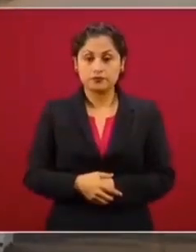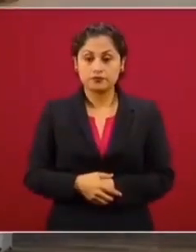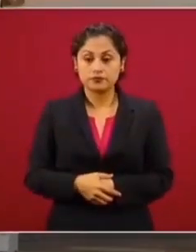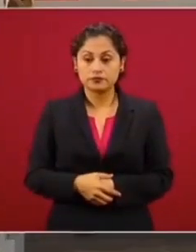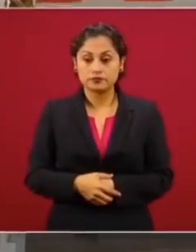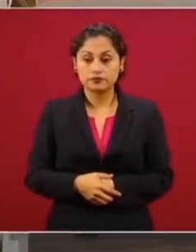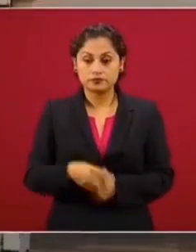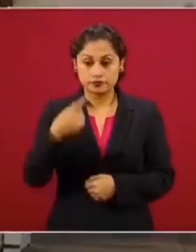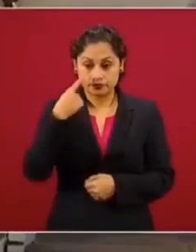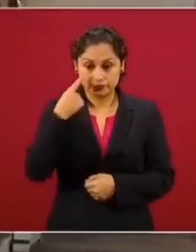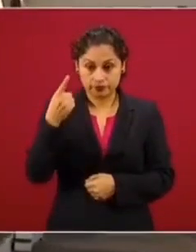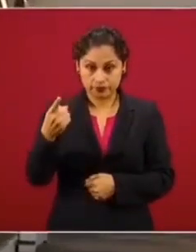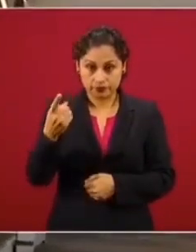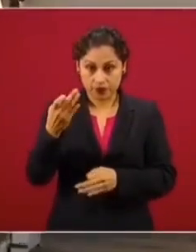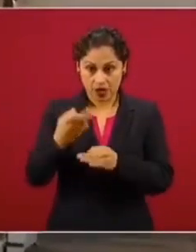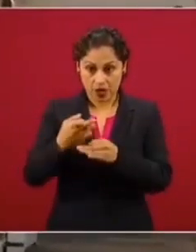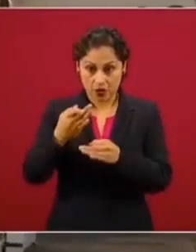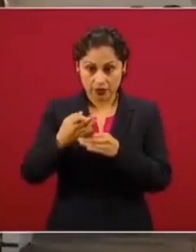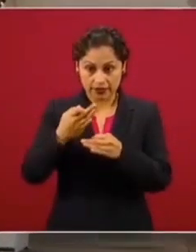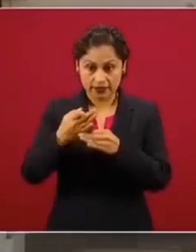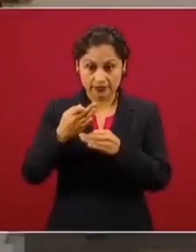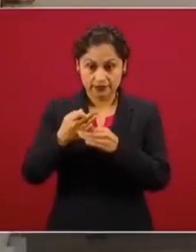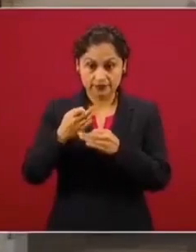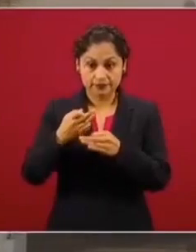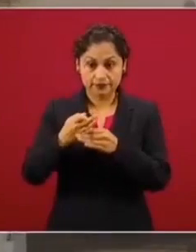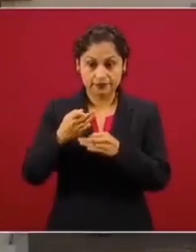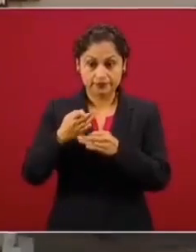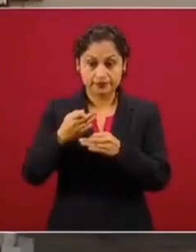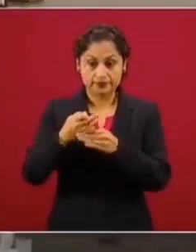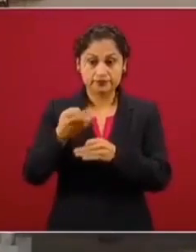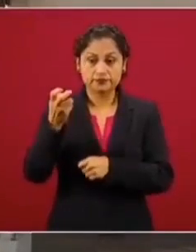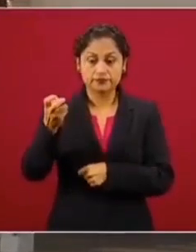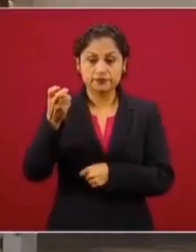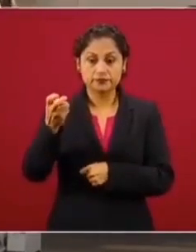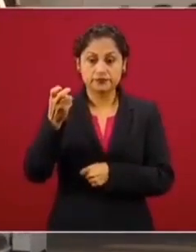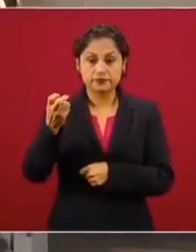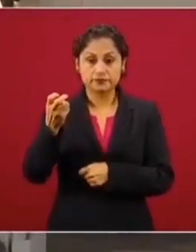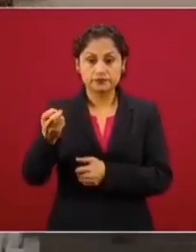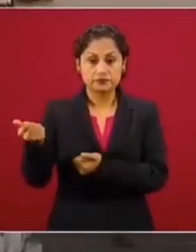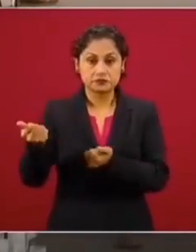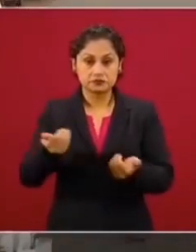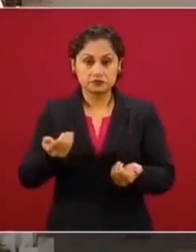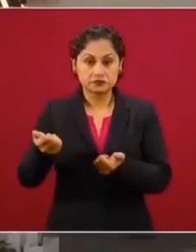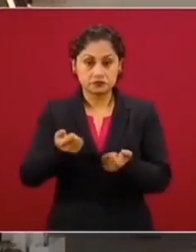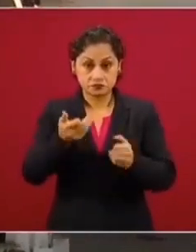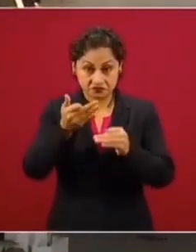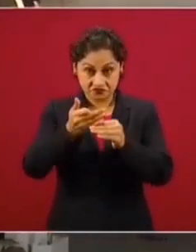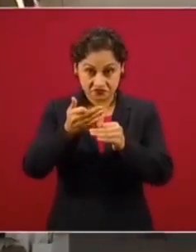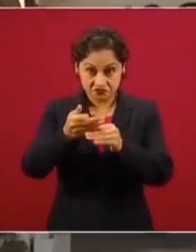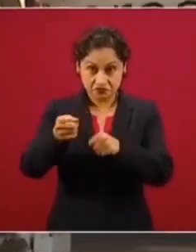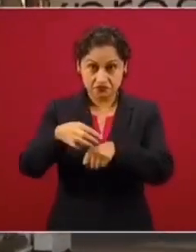Eso es lo que está sucediendo ahorita, que es la operación de descarga, es lo que están trabajando ahorita.